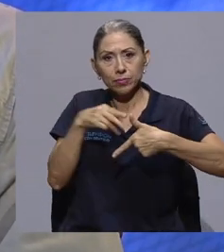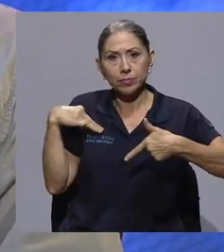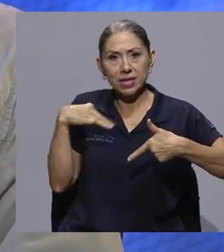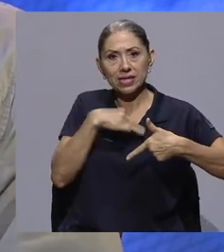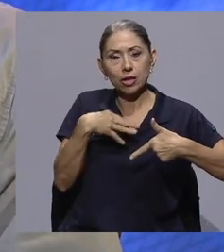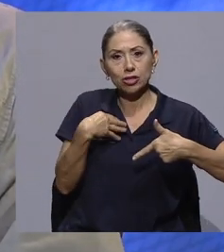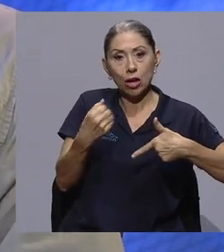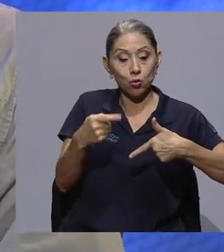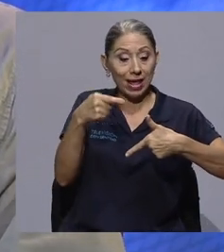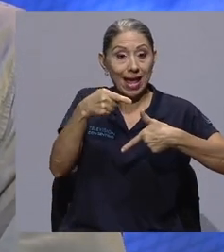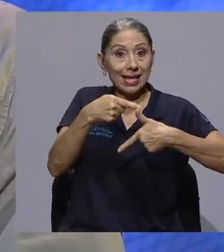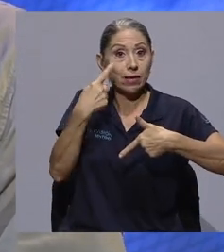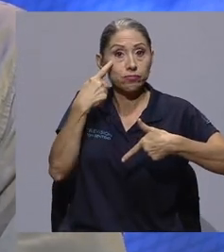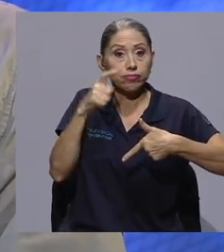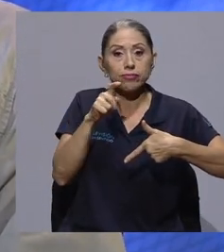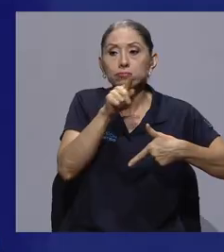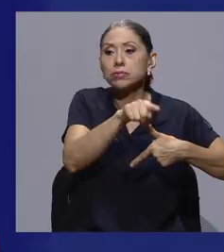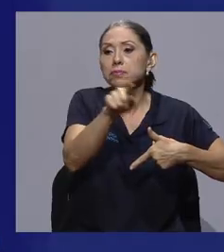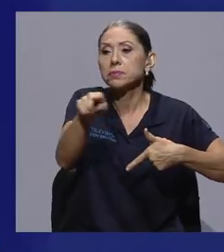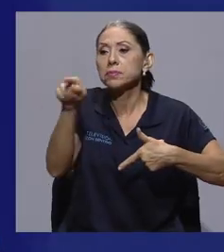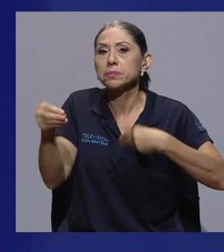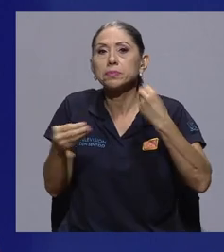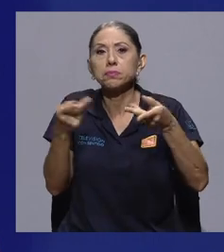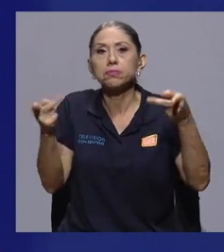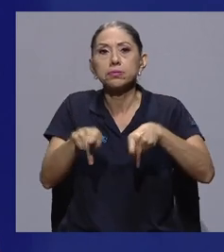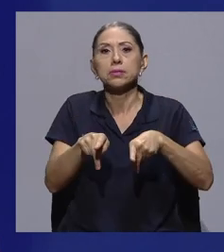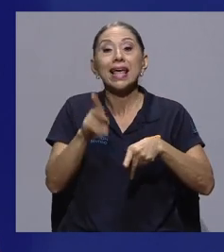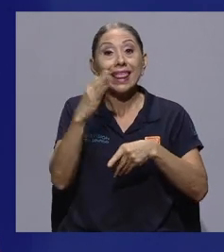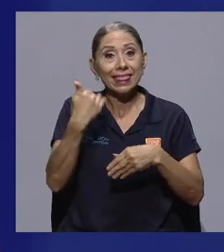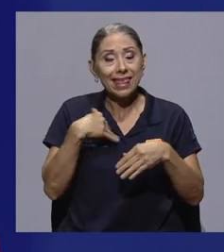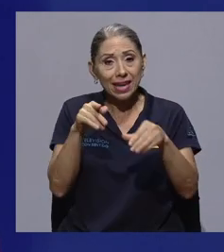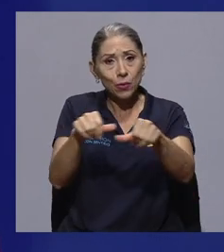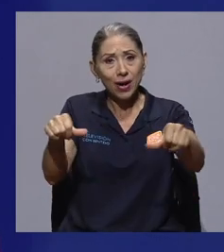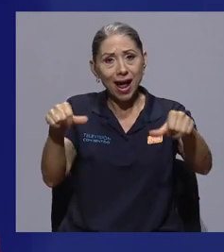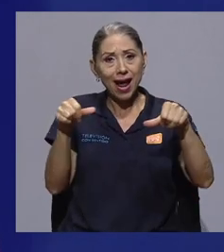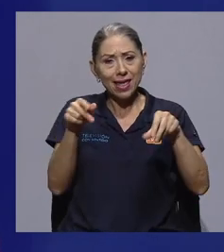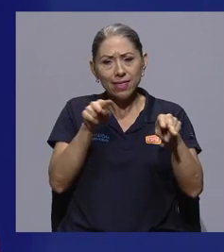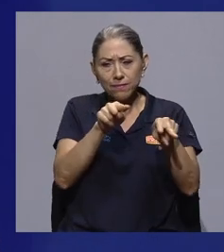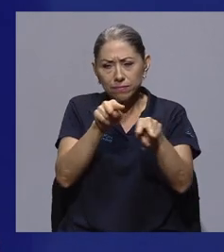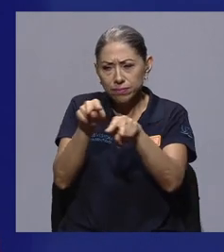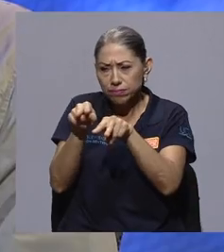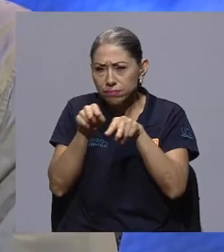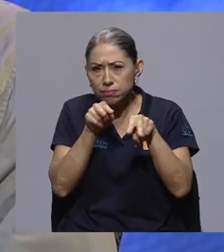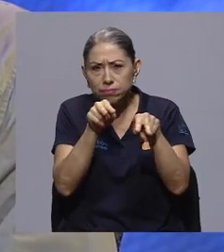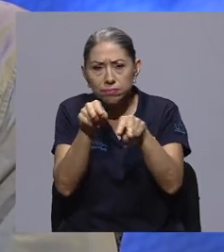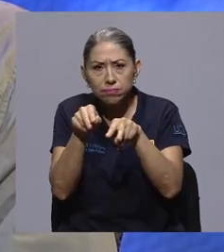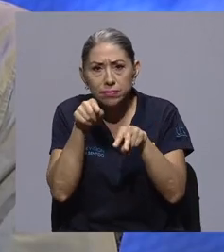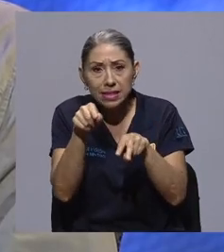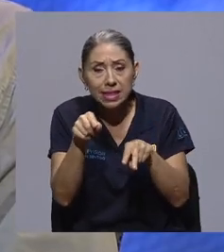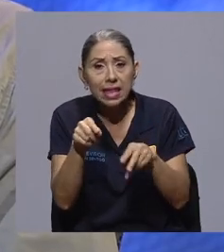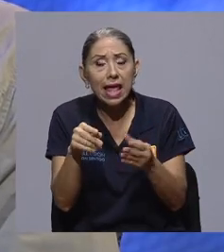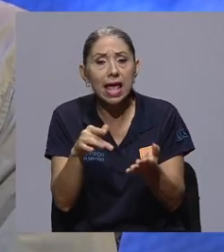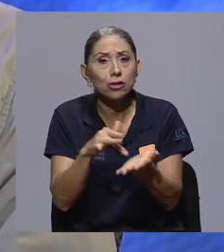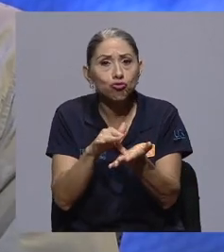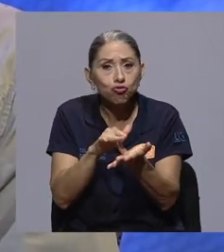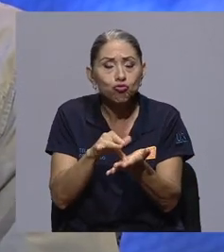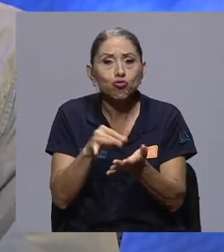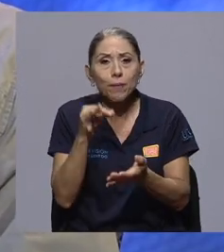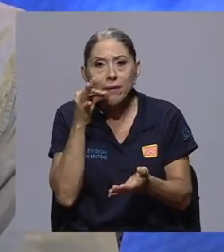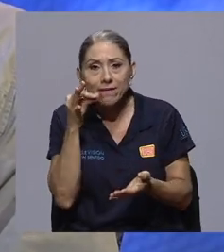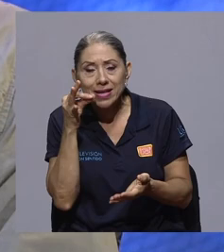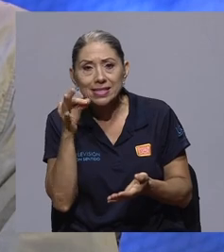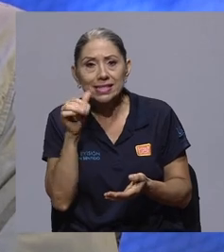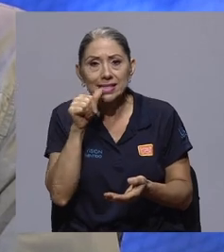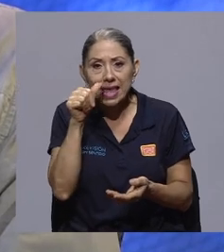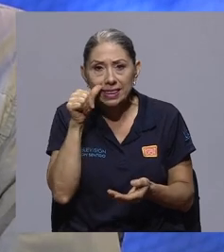es la entidad encargada de la fiscalización de estupefacientes. De hecho, tiene una área de vigilancia de estupefacientes. Eso es lo único que